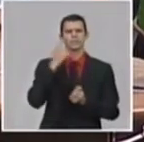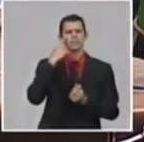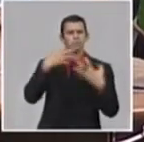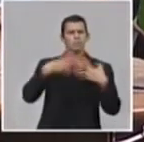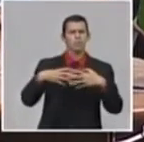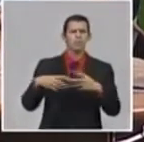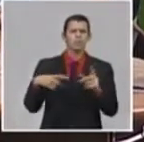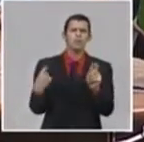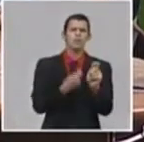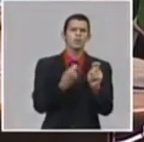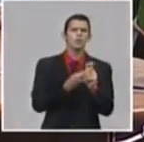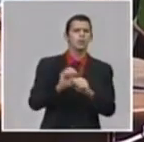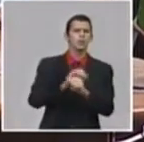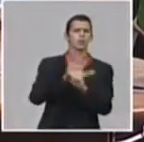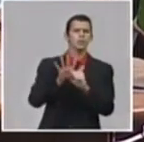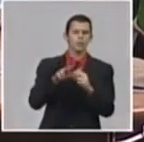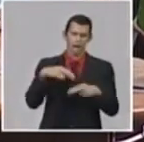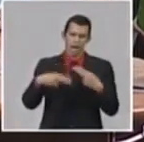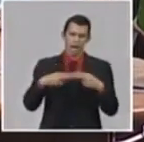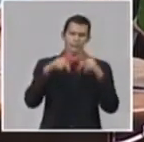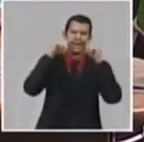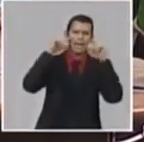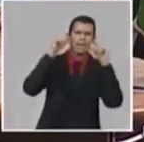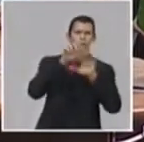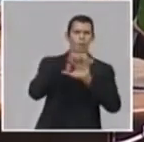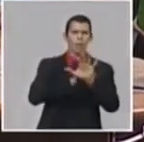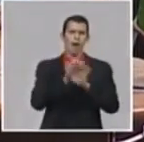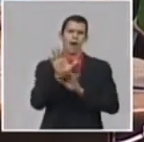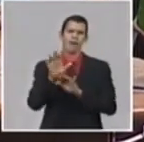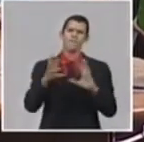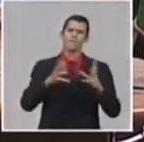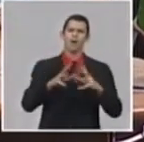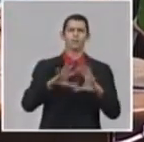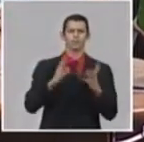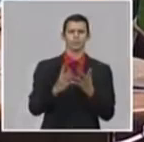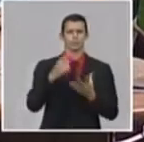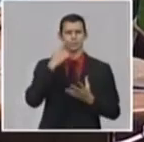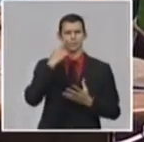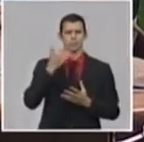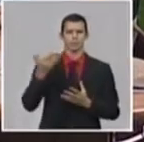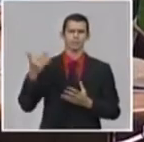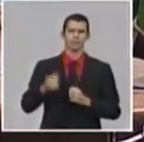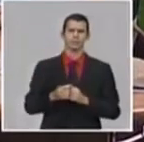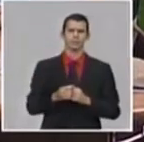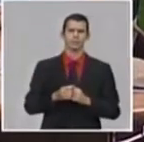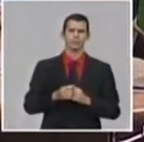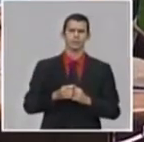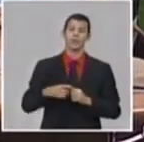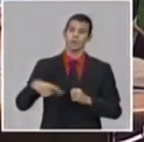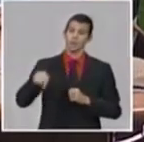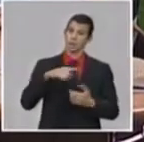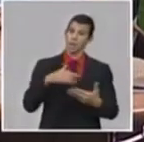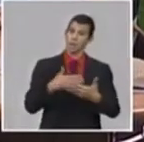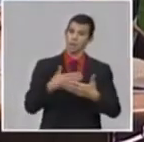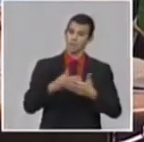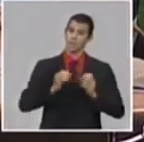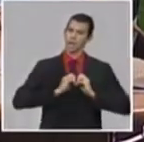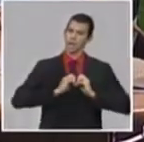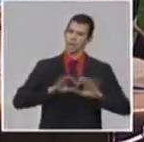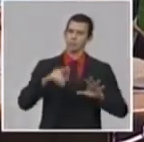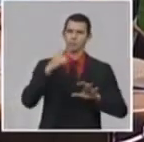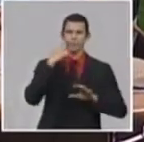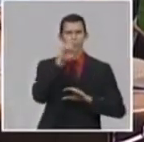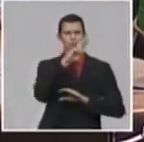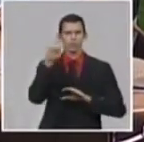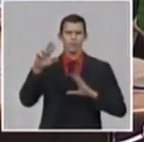batalla, y que es una muestra de esa conjunción, como usted decía, de la empresa estatal socialista, además de la alta tecnología, que pronto podremos hablar de